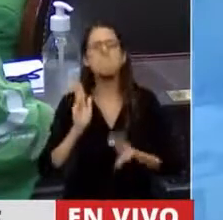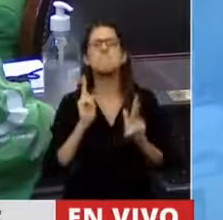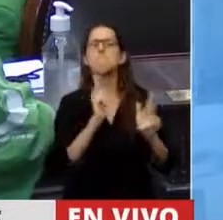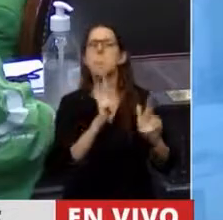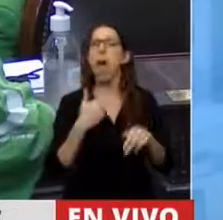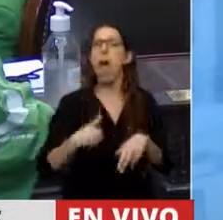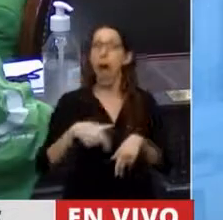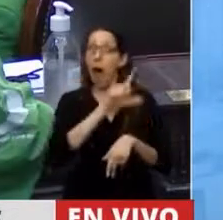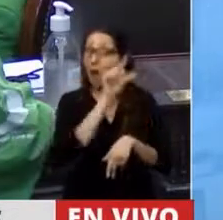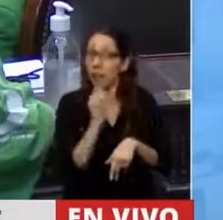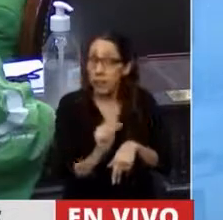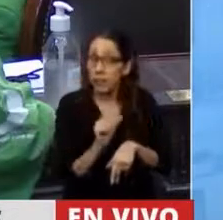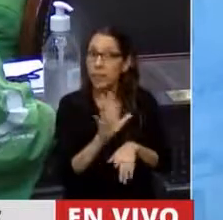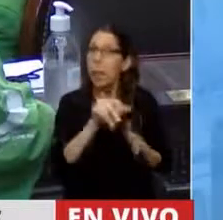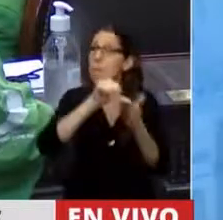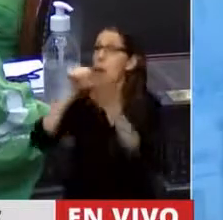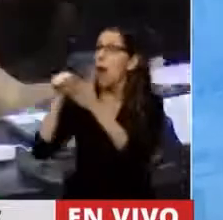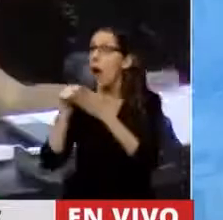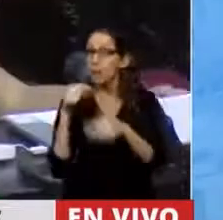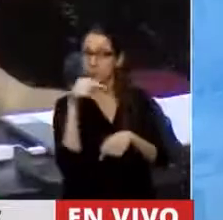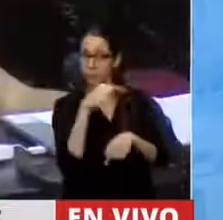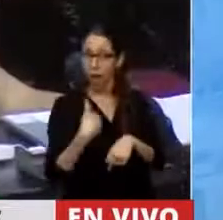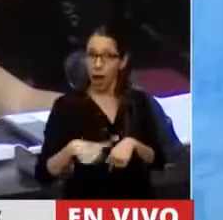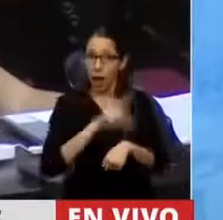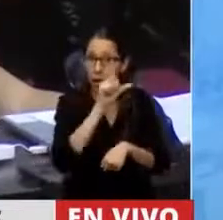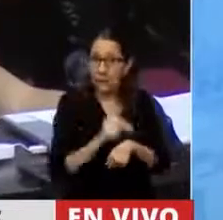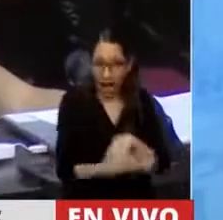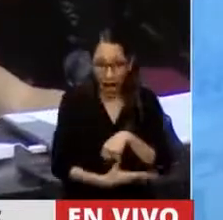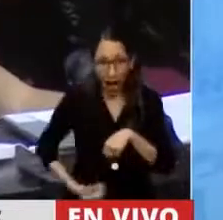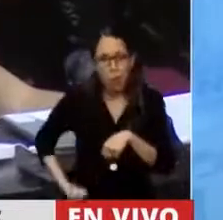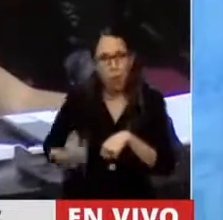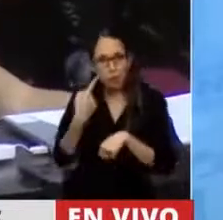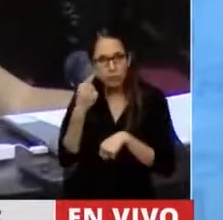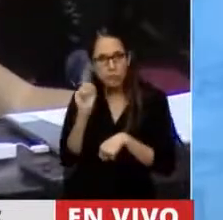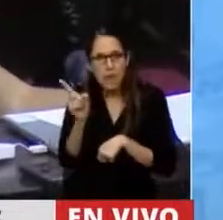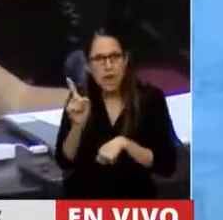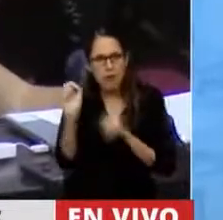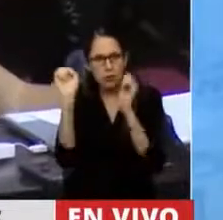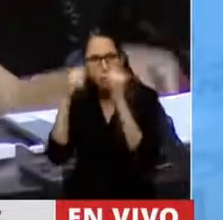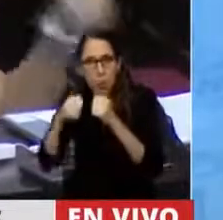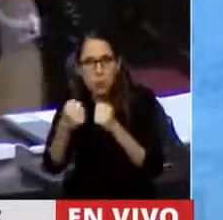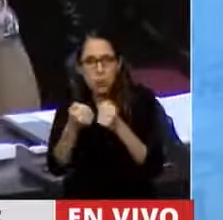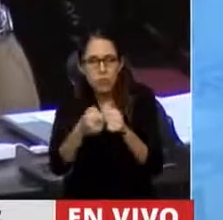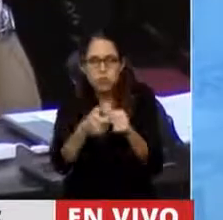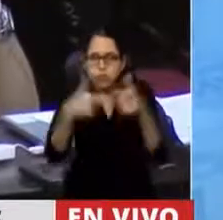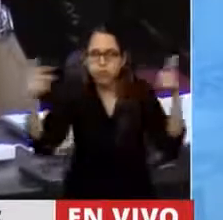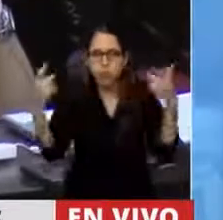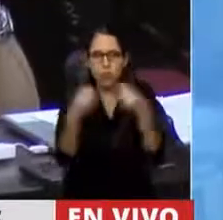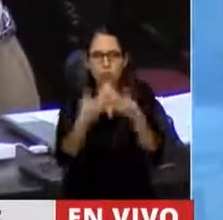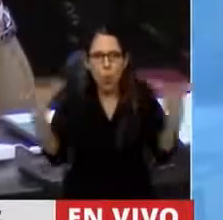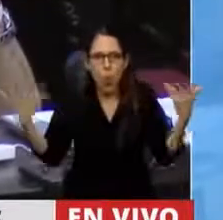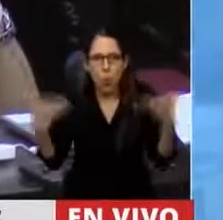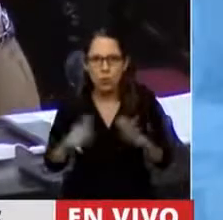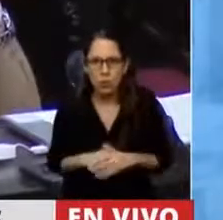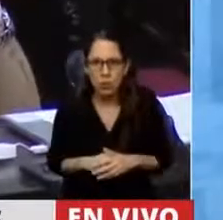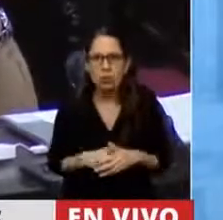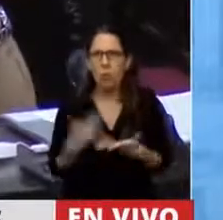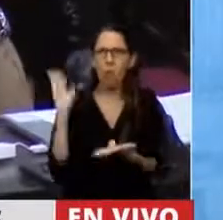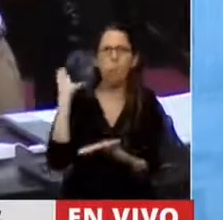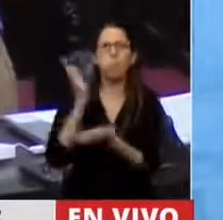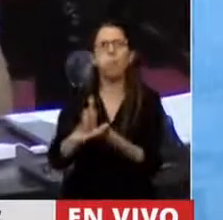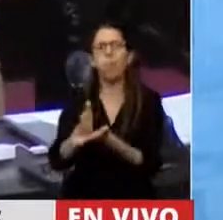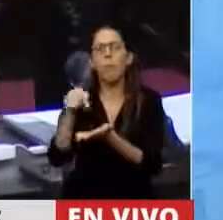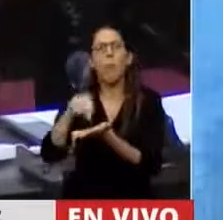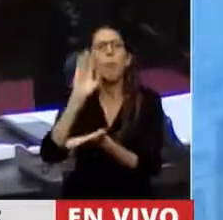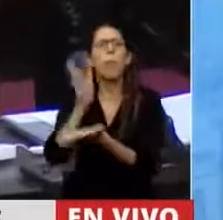países con las cifras más altas de abortos inseguros y clandestinos. Y la penalización, lo único